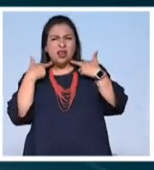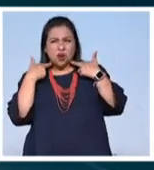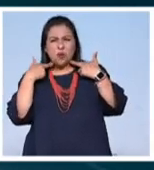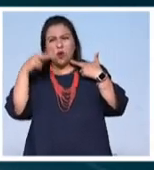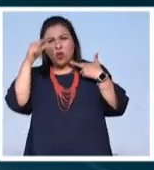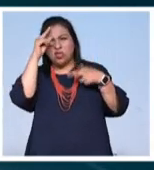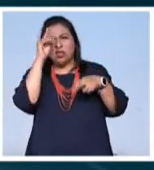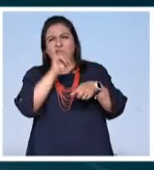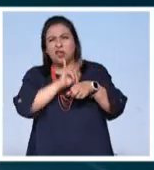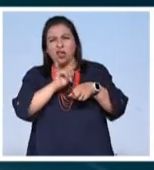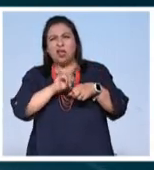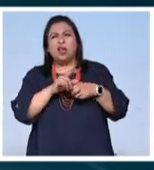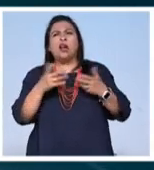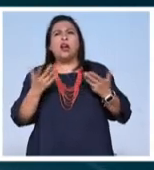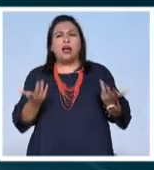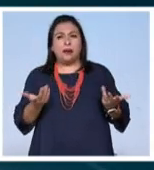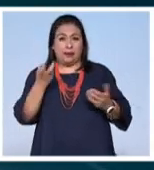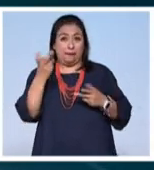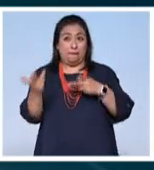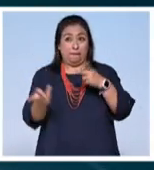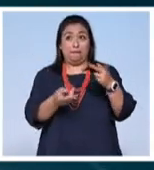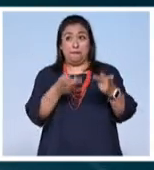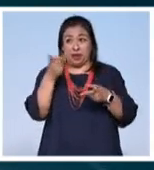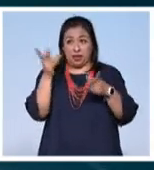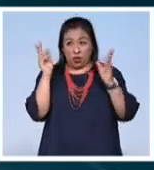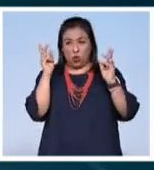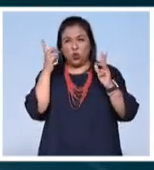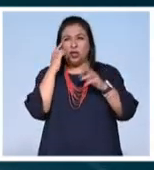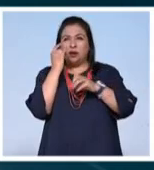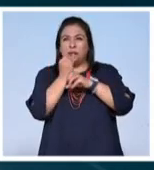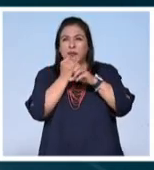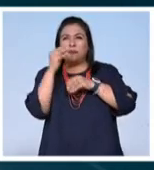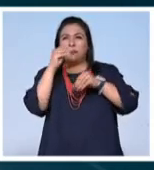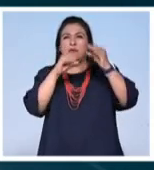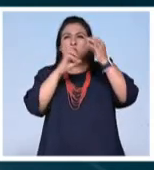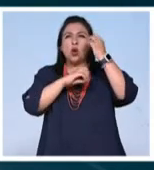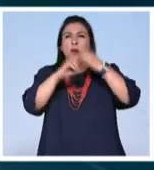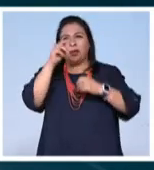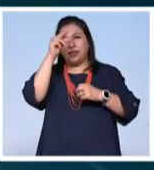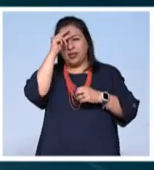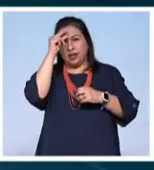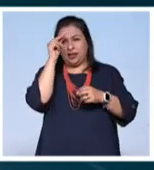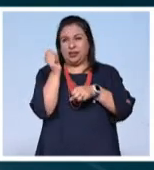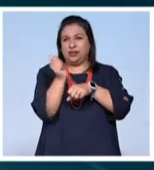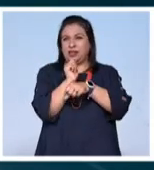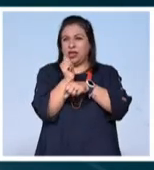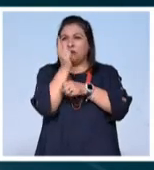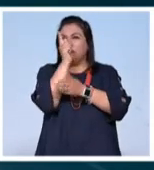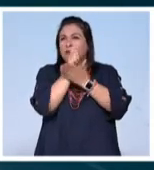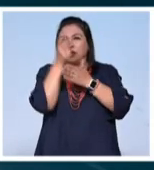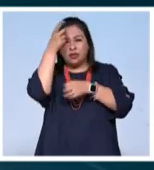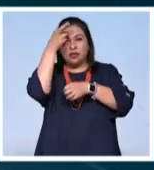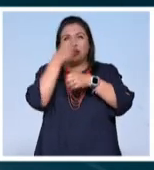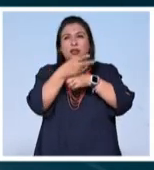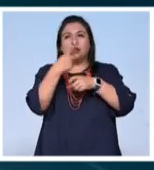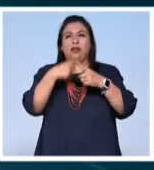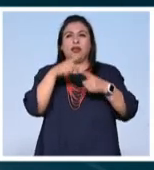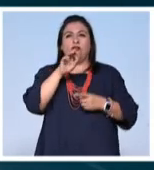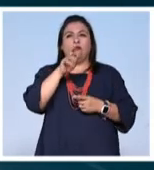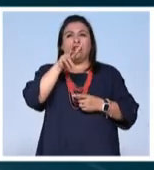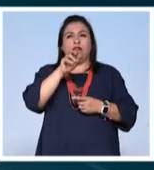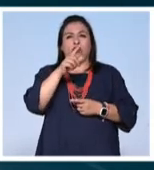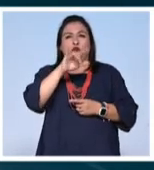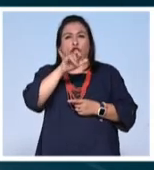con inteligencia artificial? Estas preguntas son exploradas en el montaje Inteligencia Actoral escrito y dirigido por Flavio